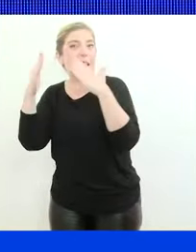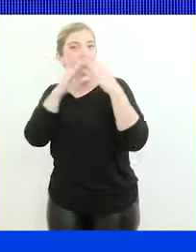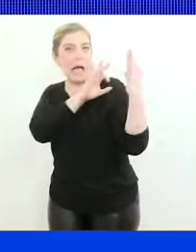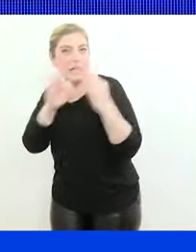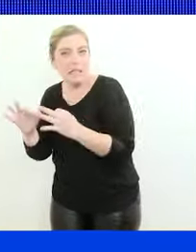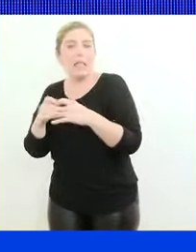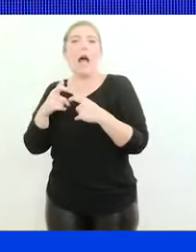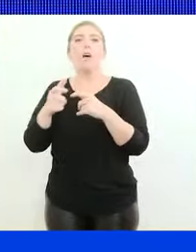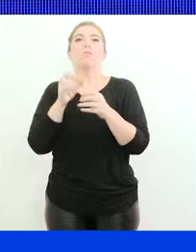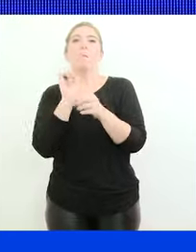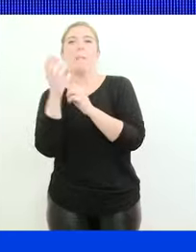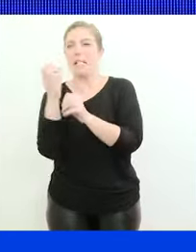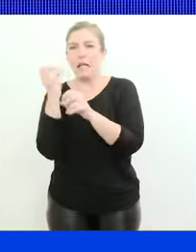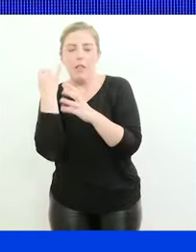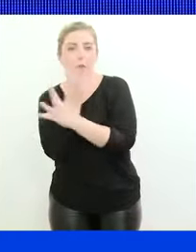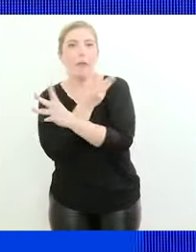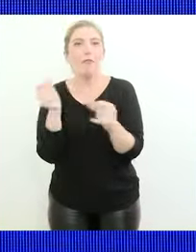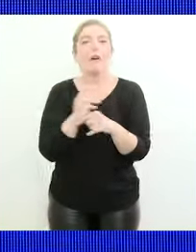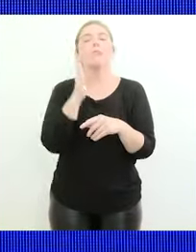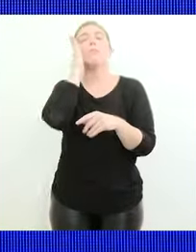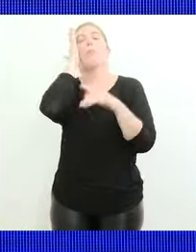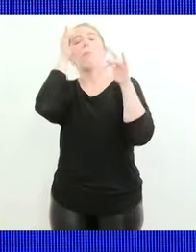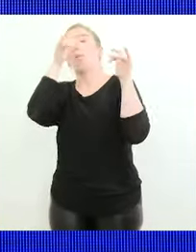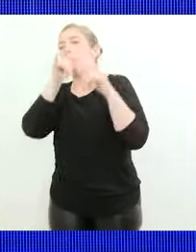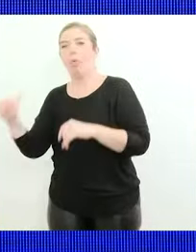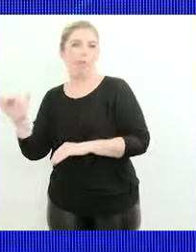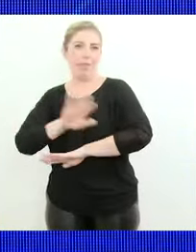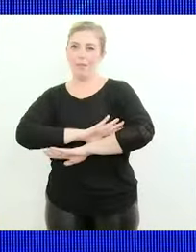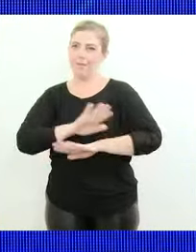contestar mensajes apoya la cabeza en la almohada y se desmaya.